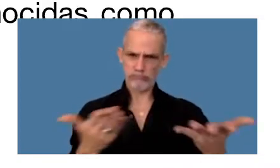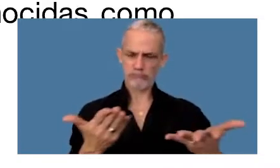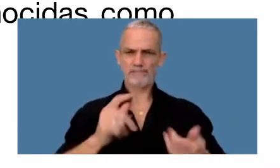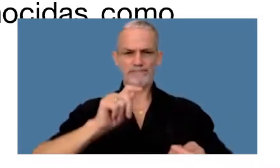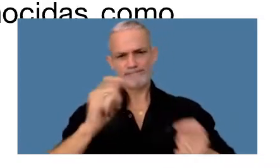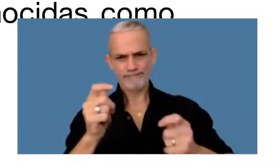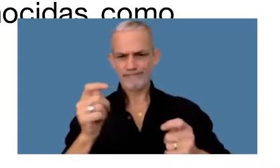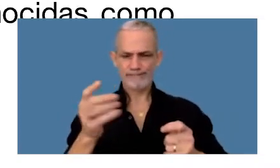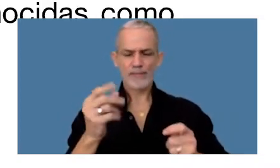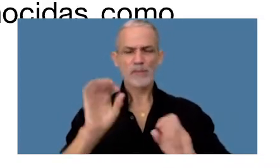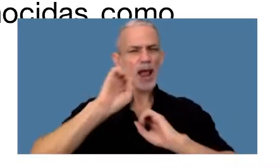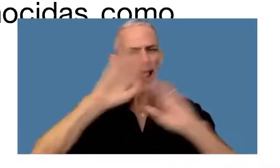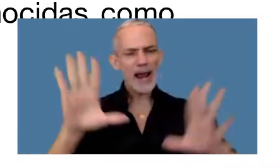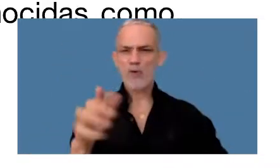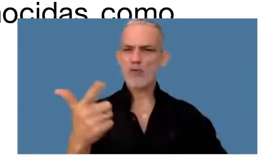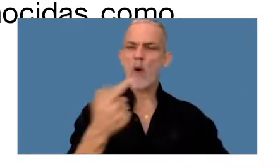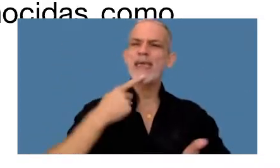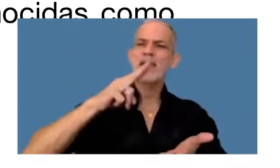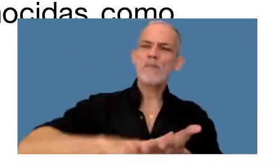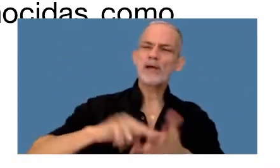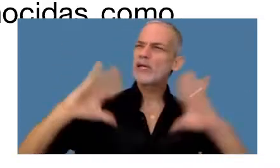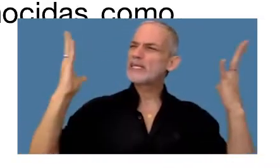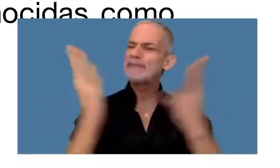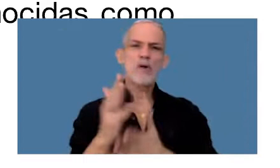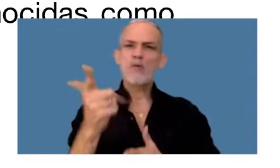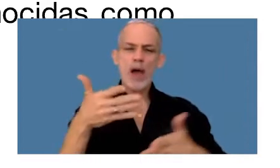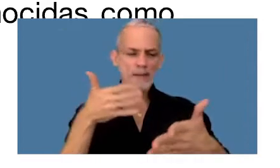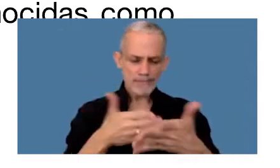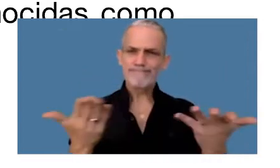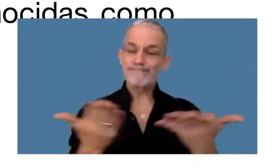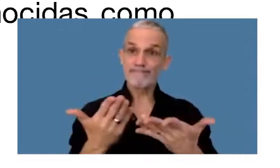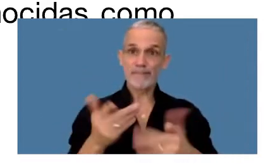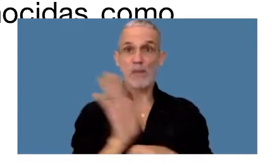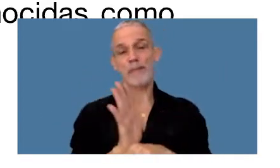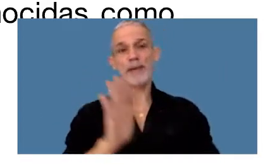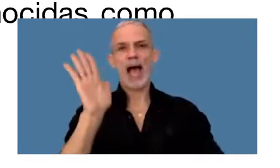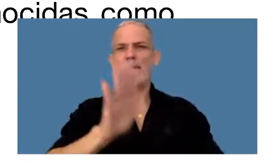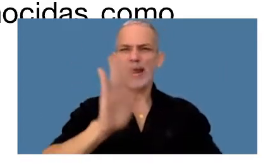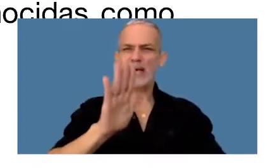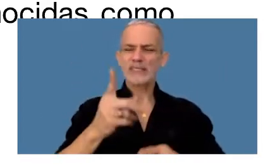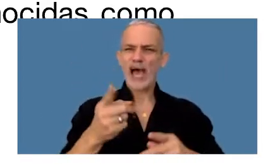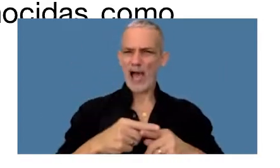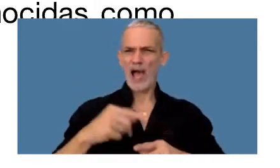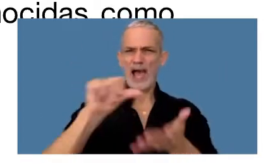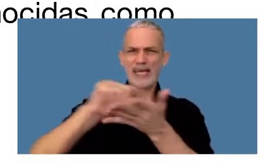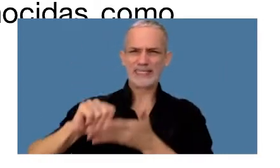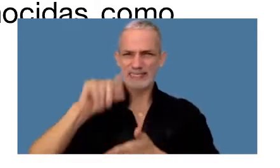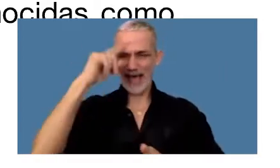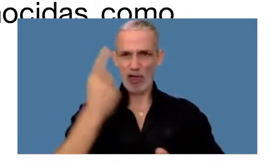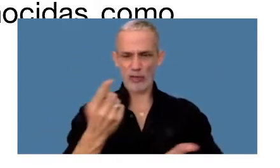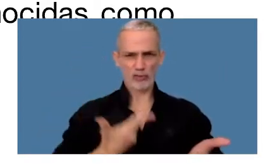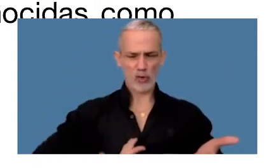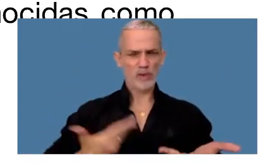transparencia fiscal internacional y una amenaza a los estados De eso ya podemos